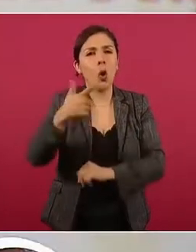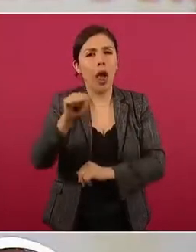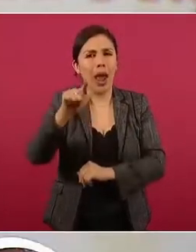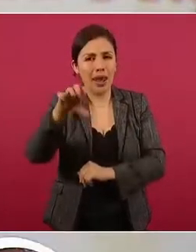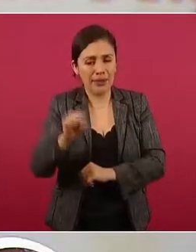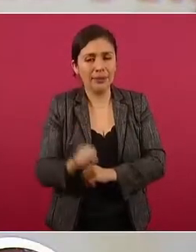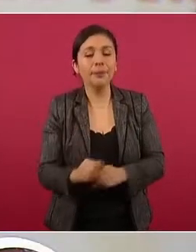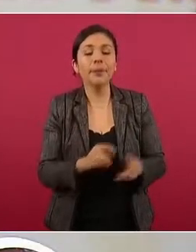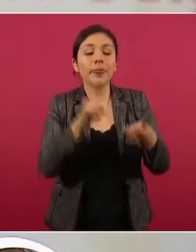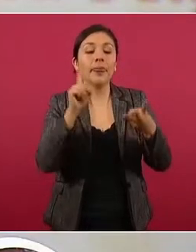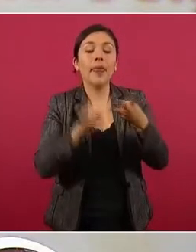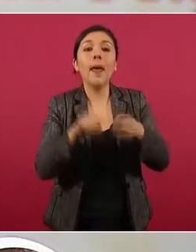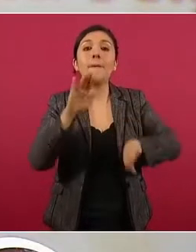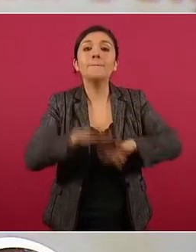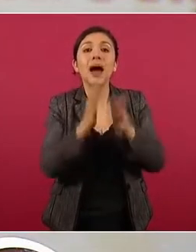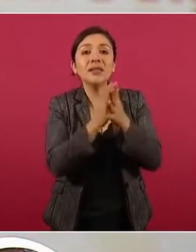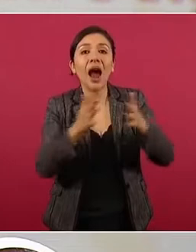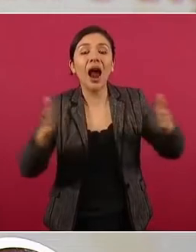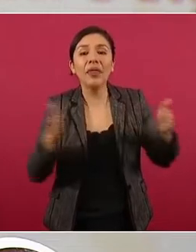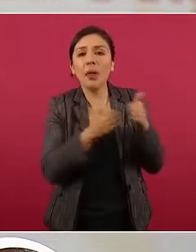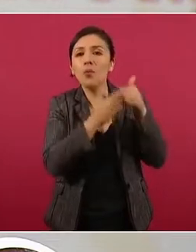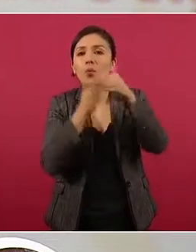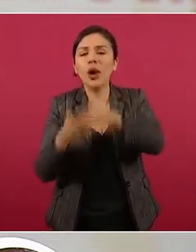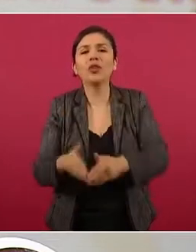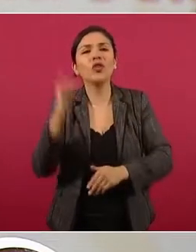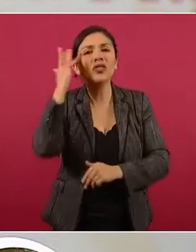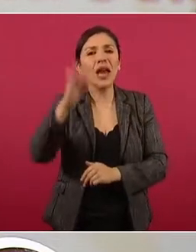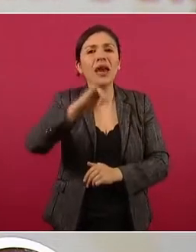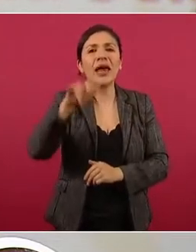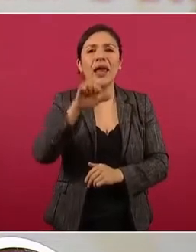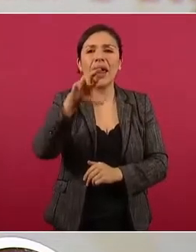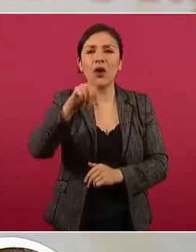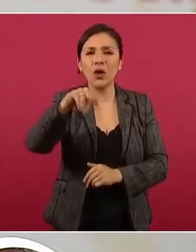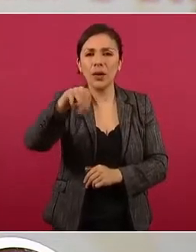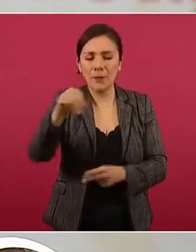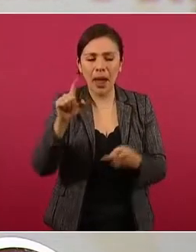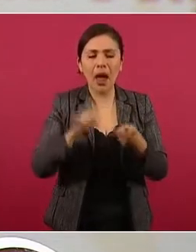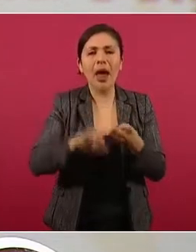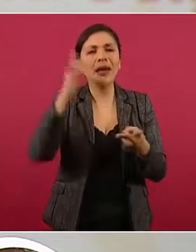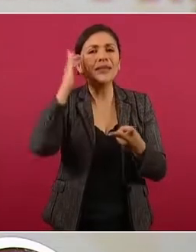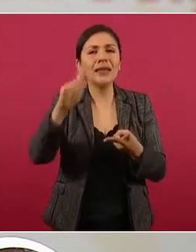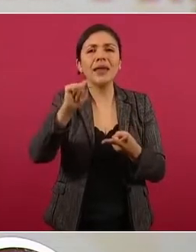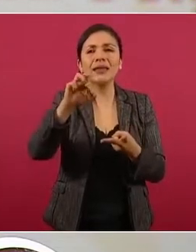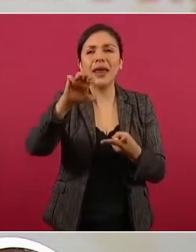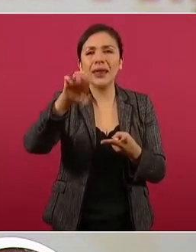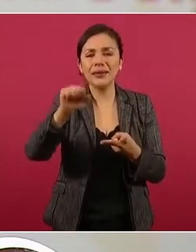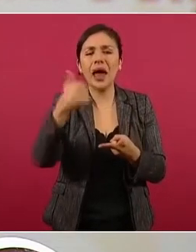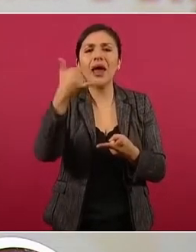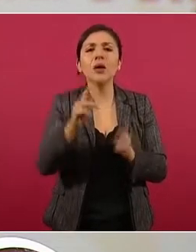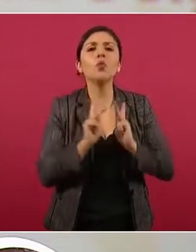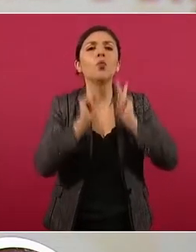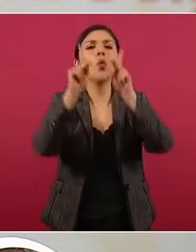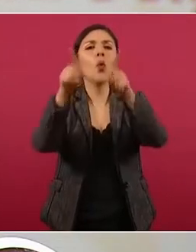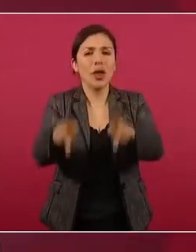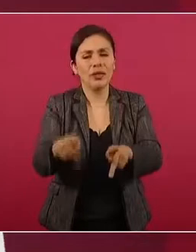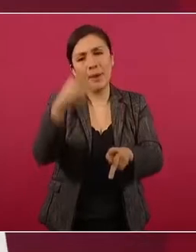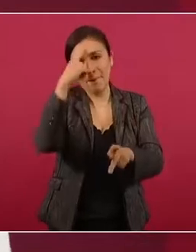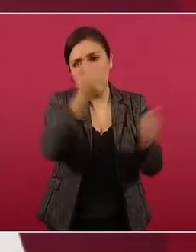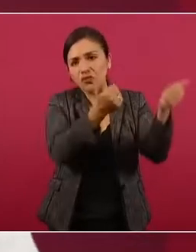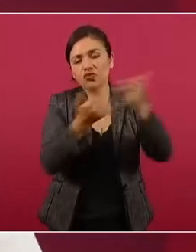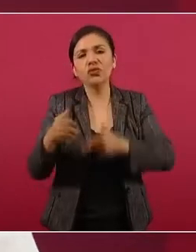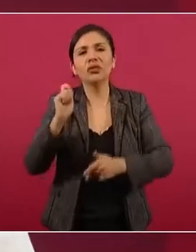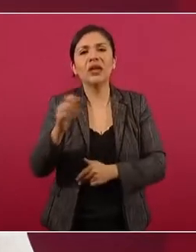ampliación del puerto de entrada de San Jerónimo, Santa Teresa y del puente y puerto de entrada